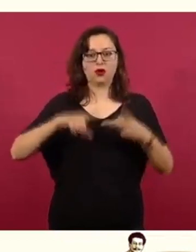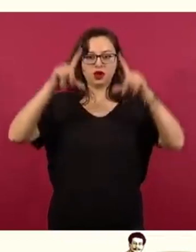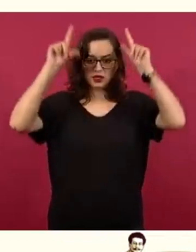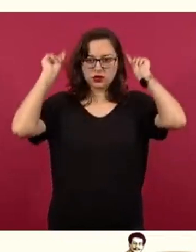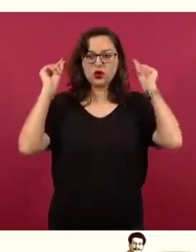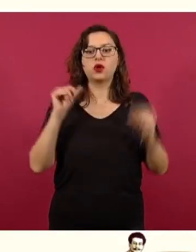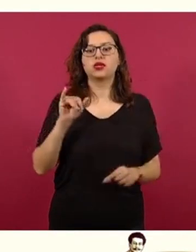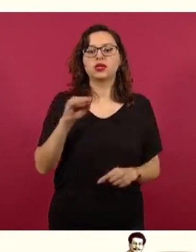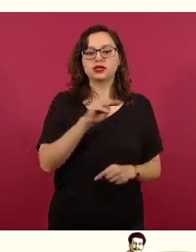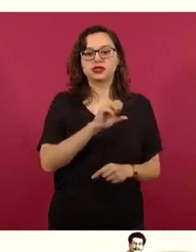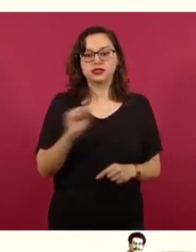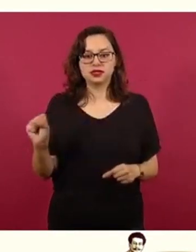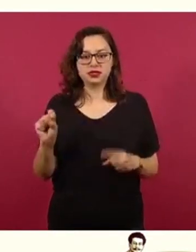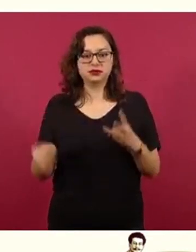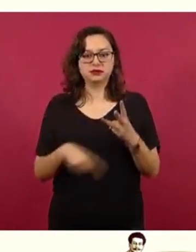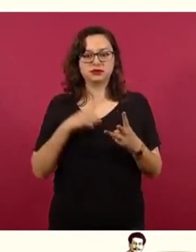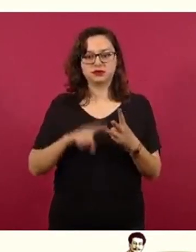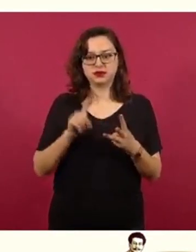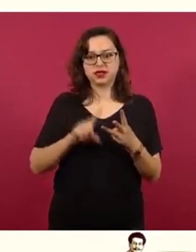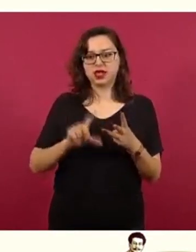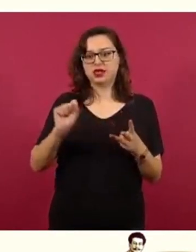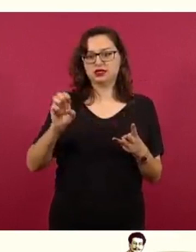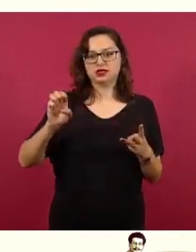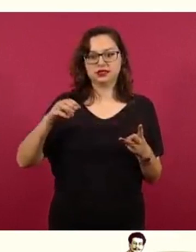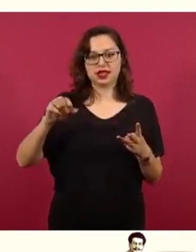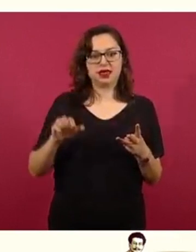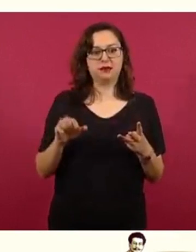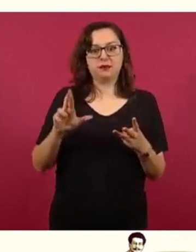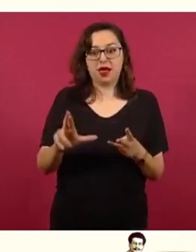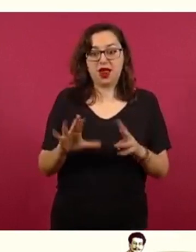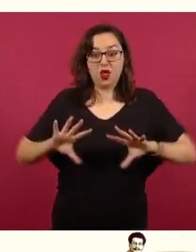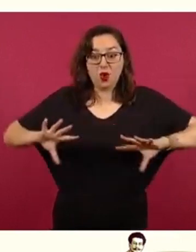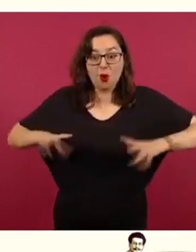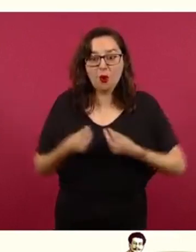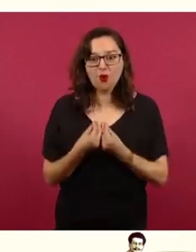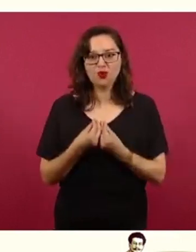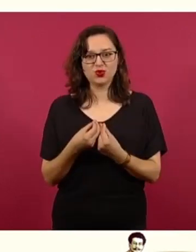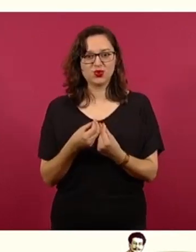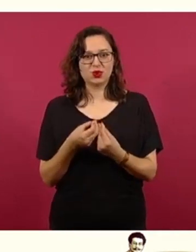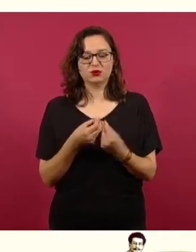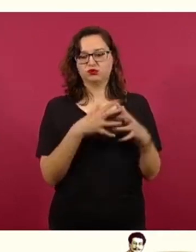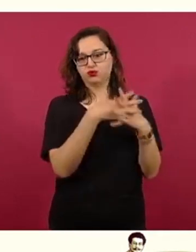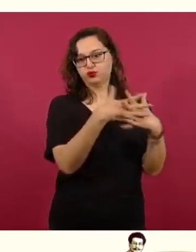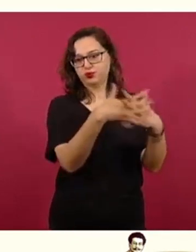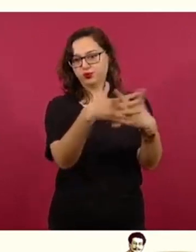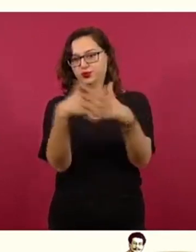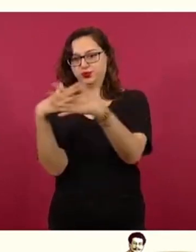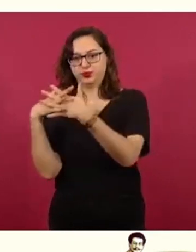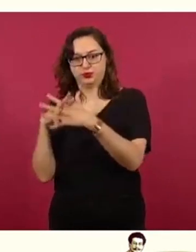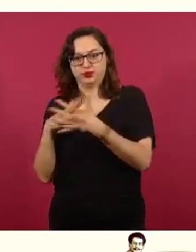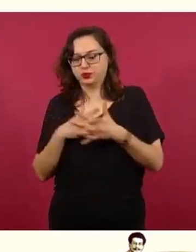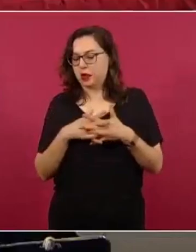nuestro compañero marino y todos los equipos fueron integrados de esta manera mixta, todas, todos